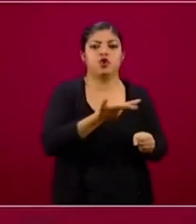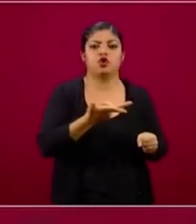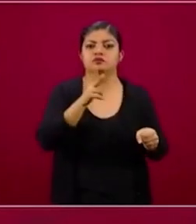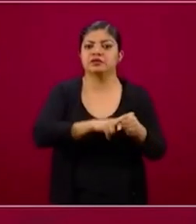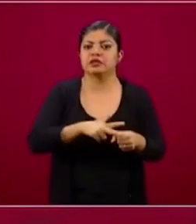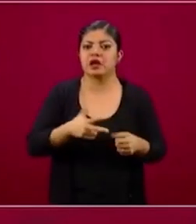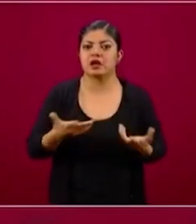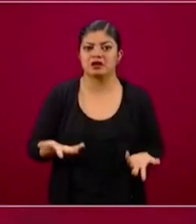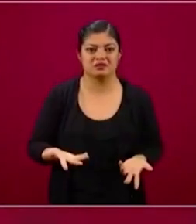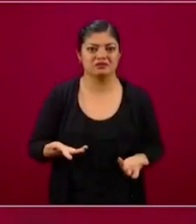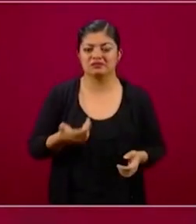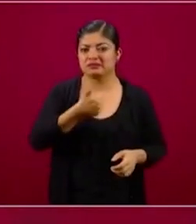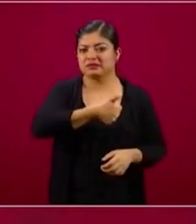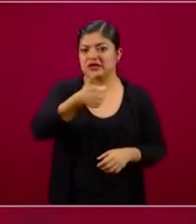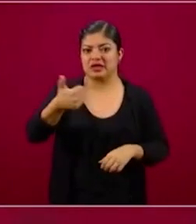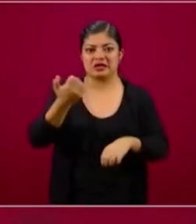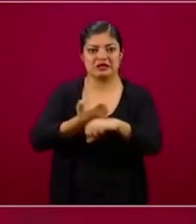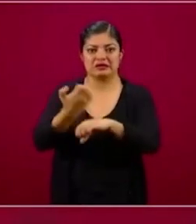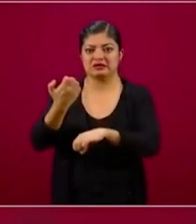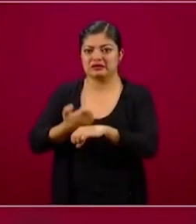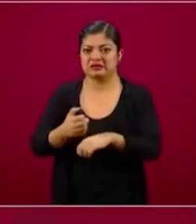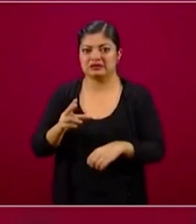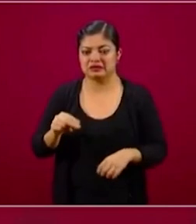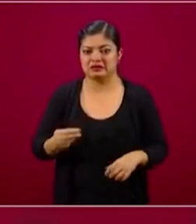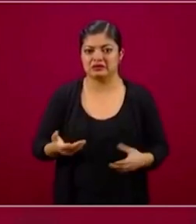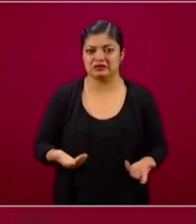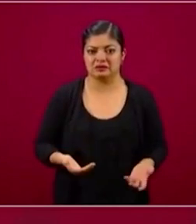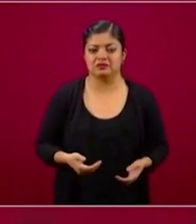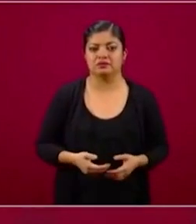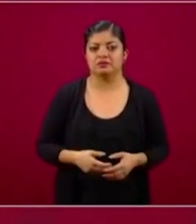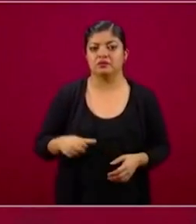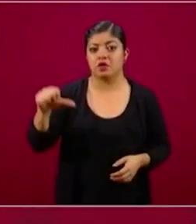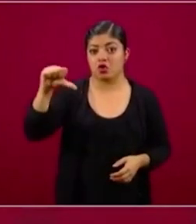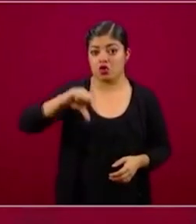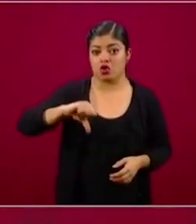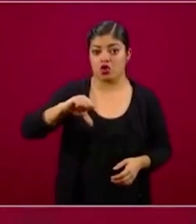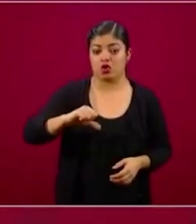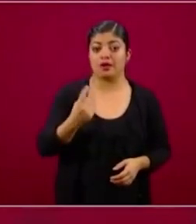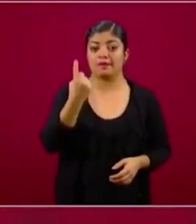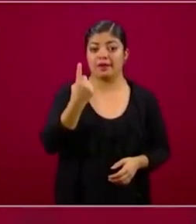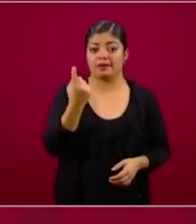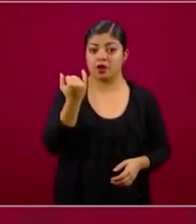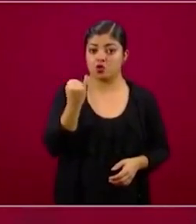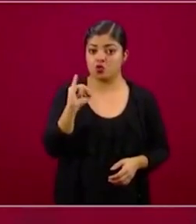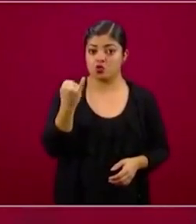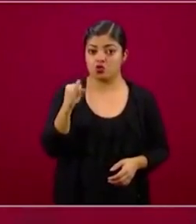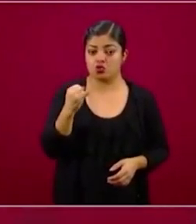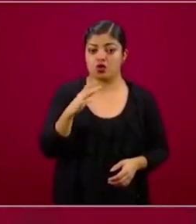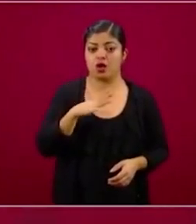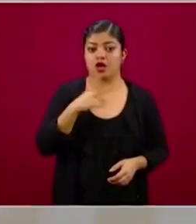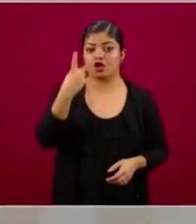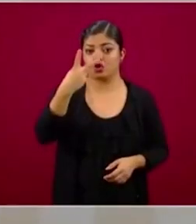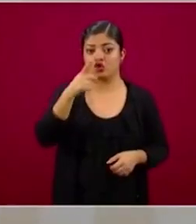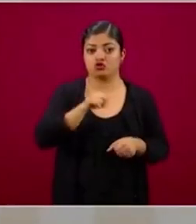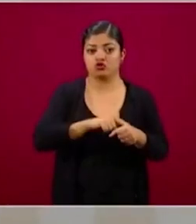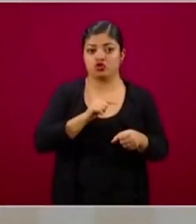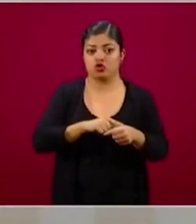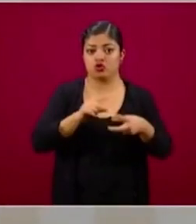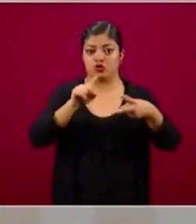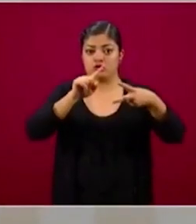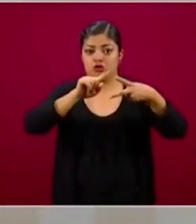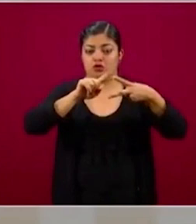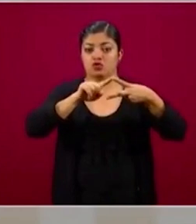cada estado de la República. Hoy, primero de junio, tenemos dos colores, uno